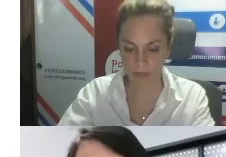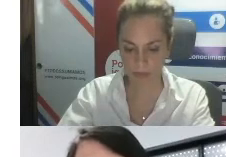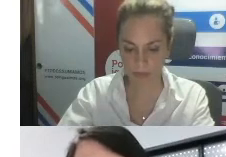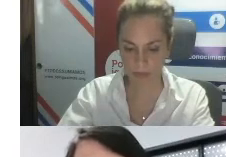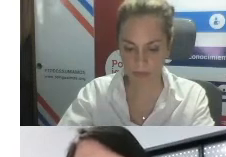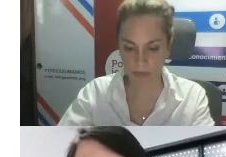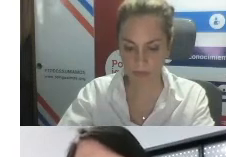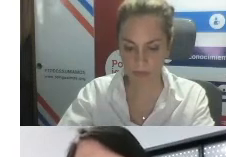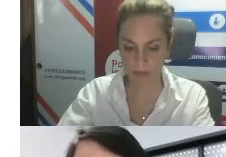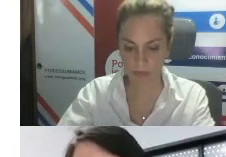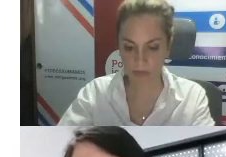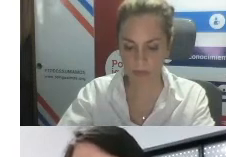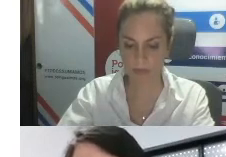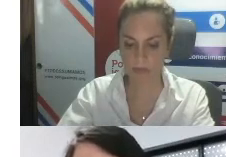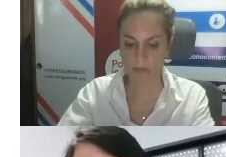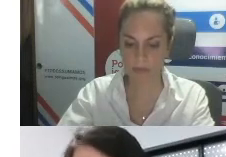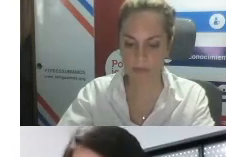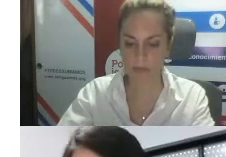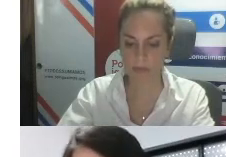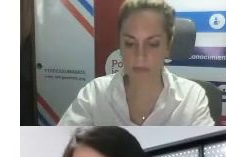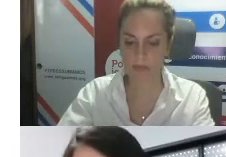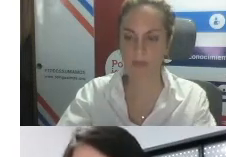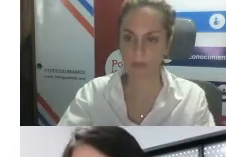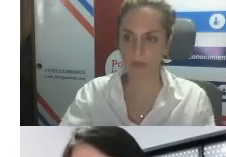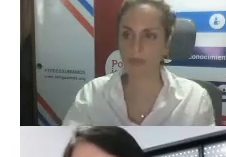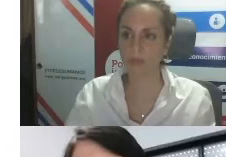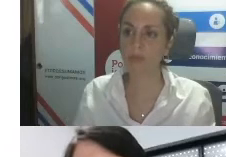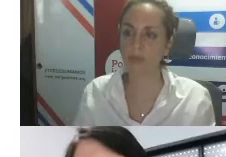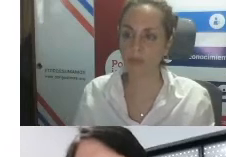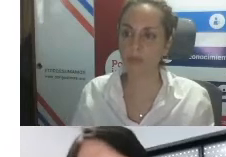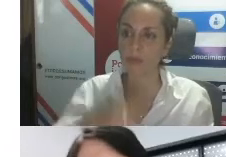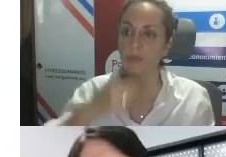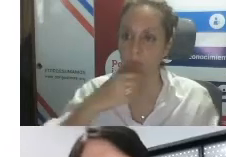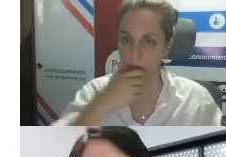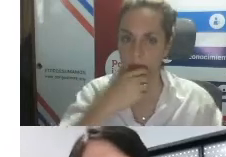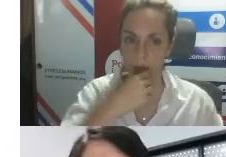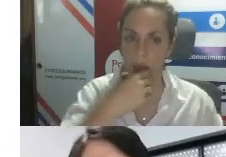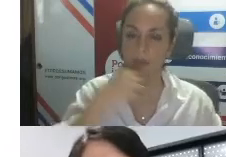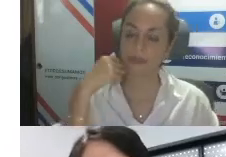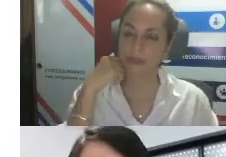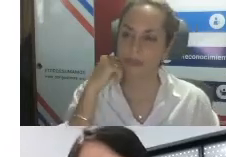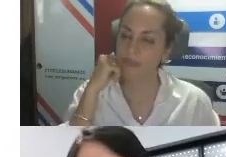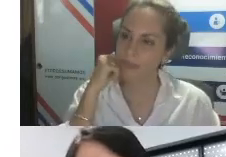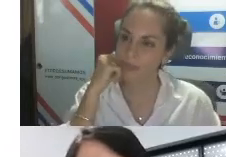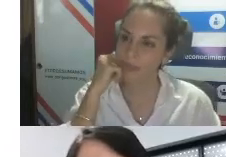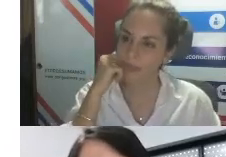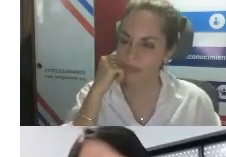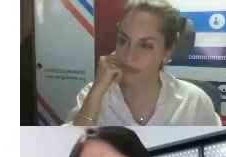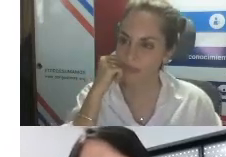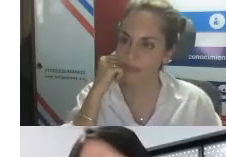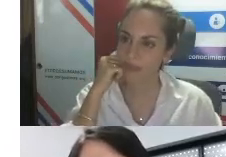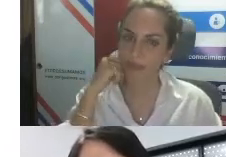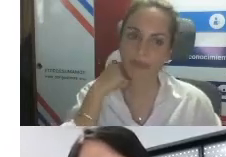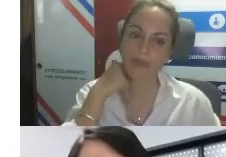miramos a las personas con las cuales nosotros estamos trabajando y bueno en especial que hablamos de personas con discapacidad que todas nuestras intervenciones